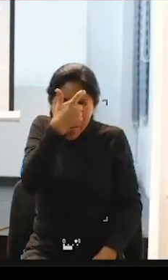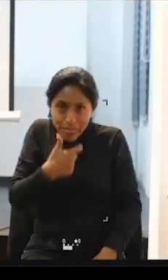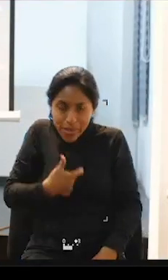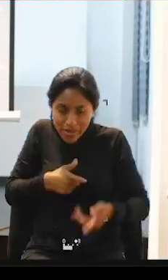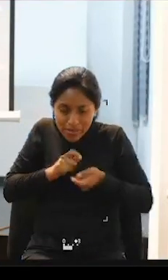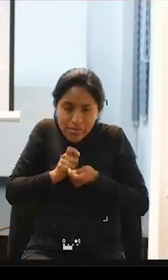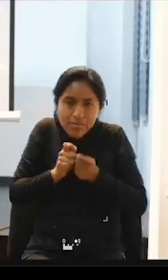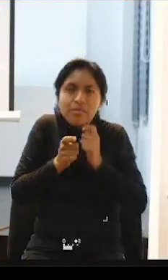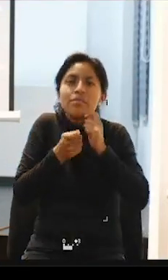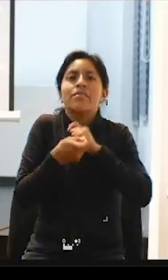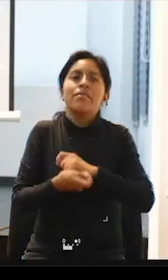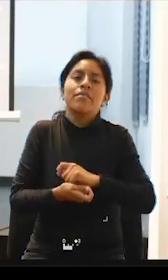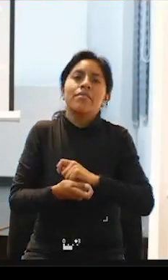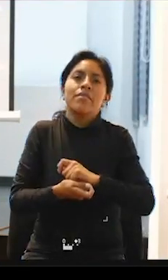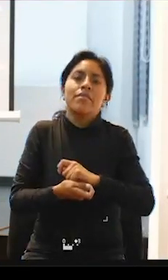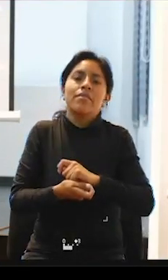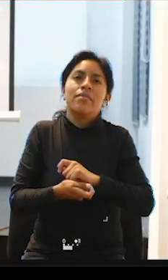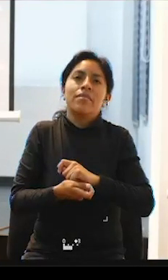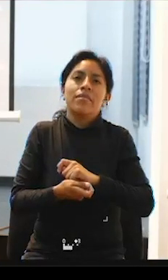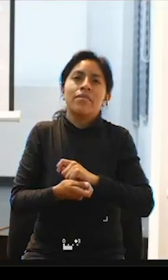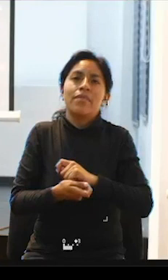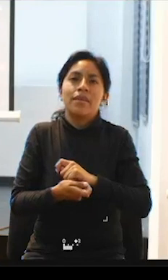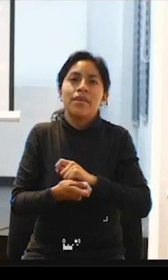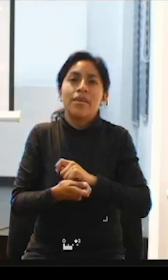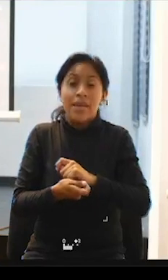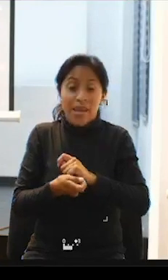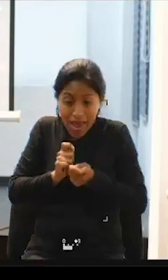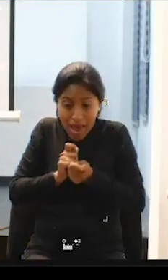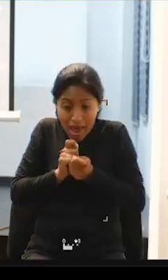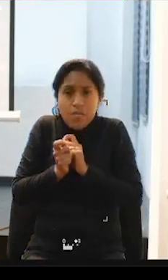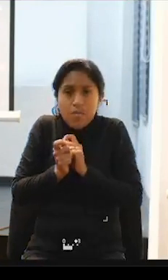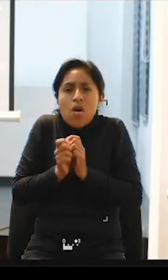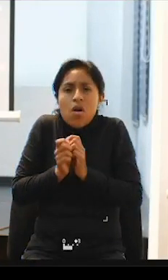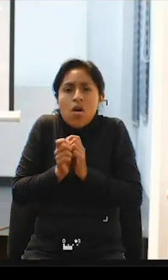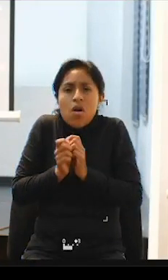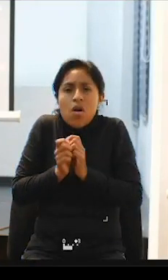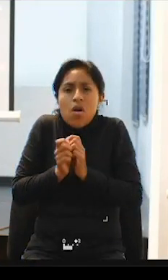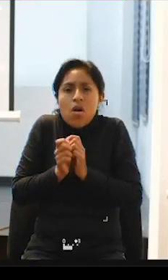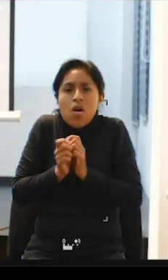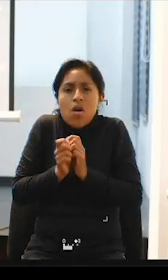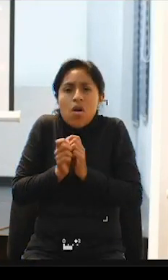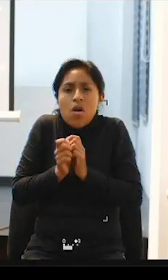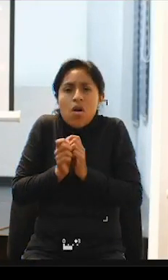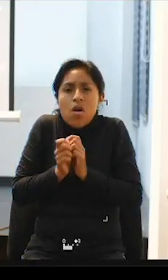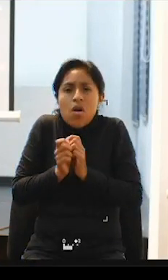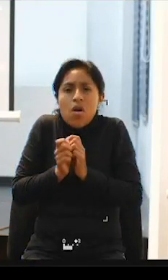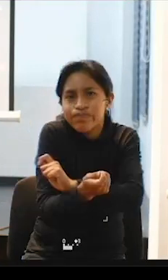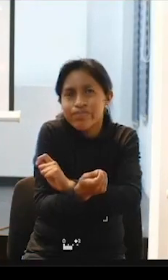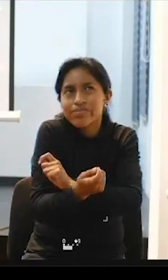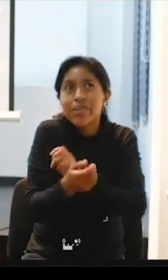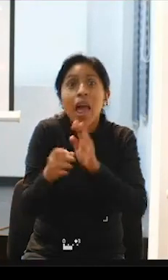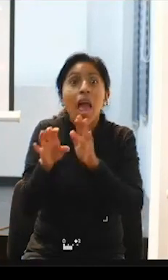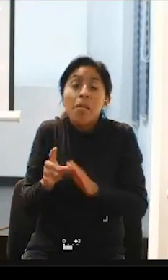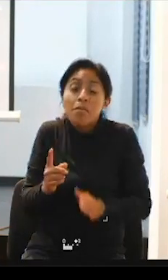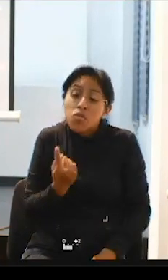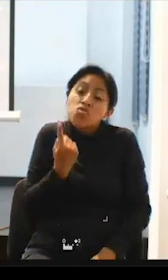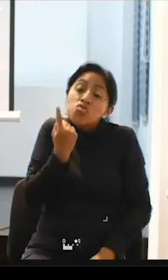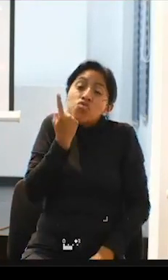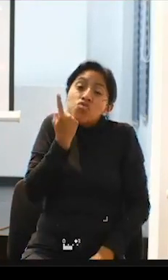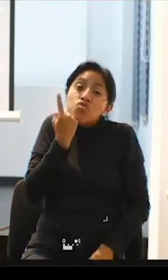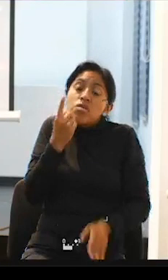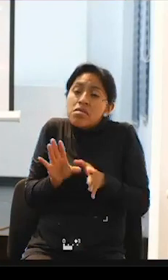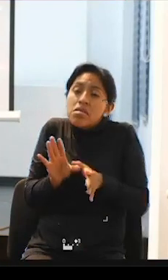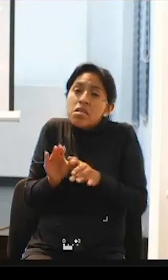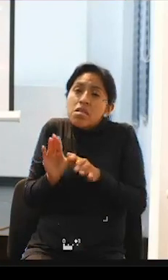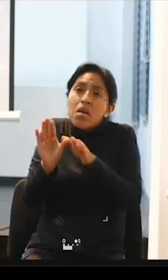que también eso nos tiene que llevar a un cambio global ¿no? lamentablemente una golondrina no va a ser primavera pero puede